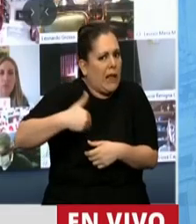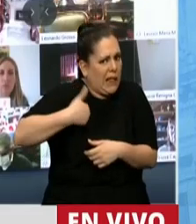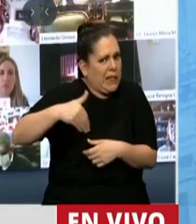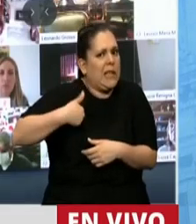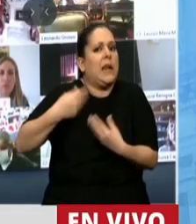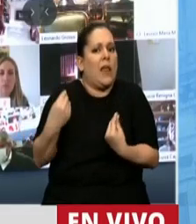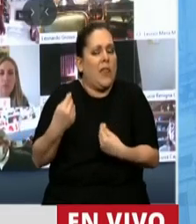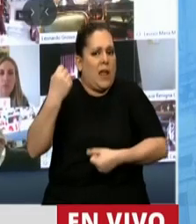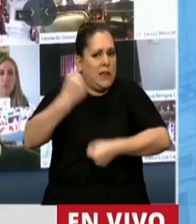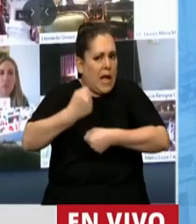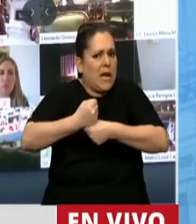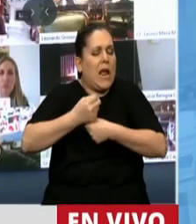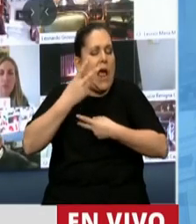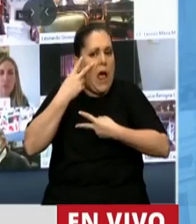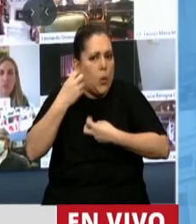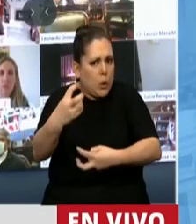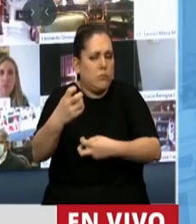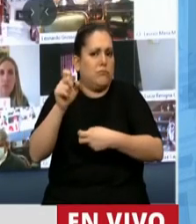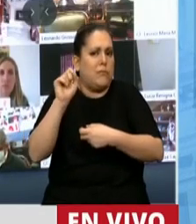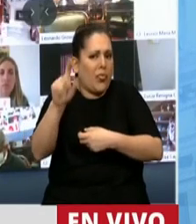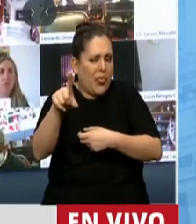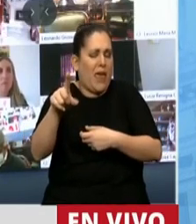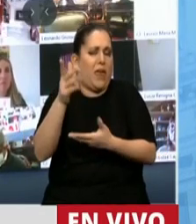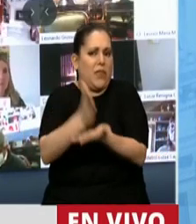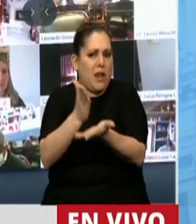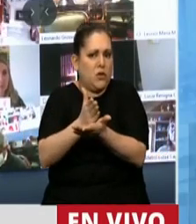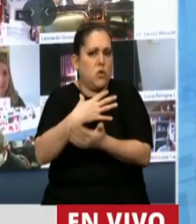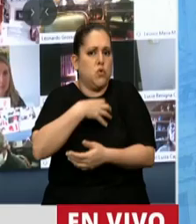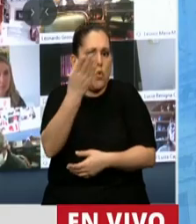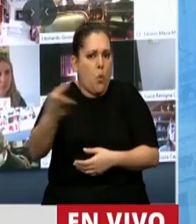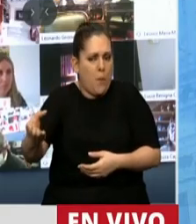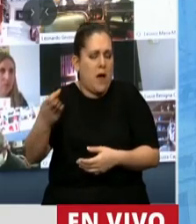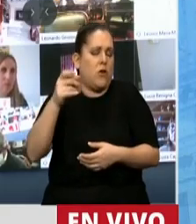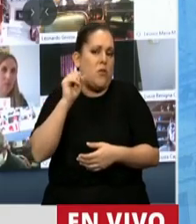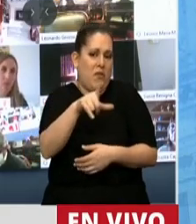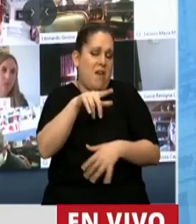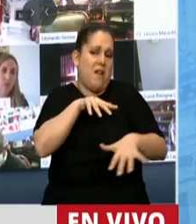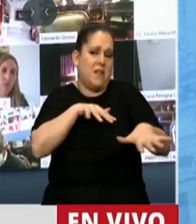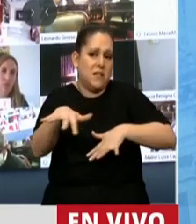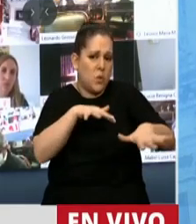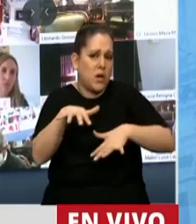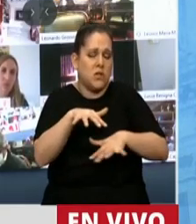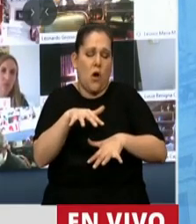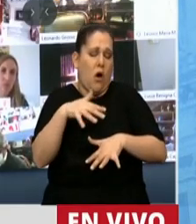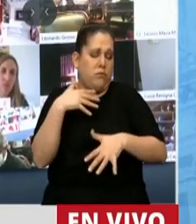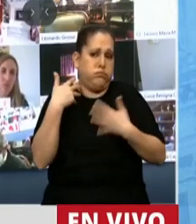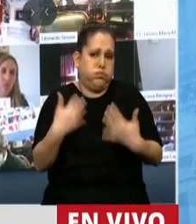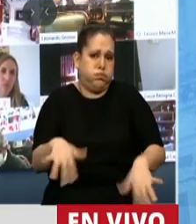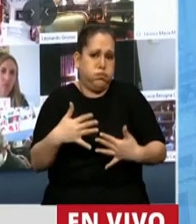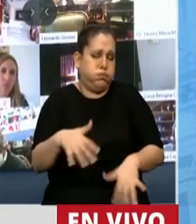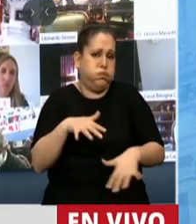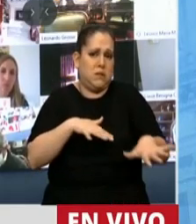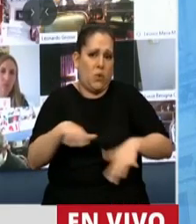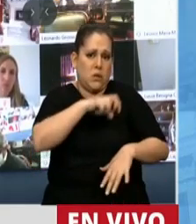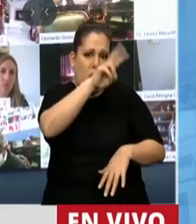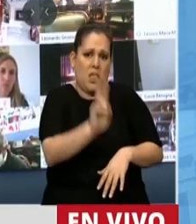a la tarea de la misión que vela por los derechos humanos en la lamentable situación de abusos que se dan en